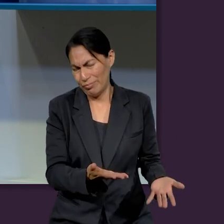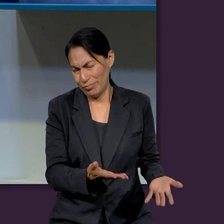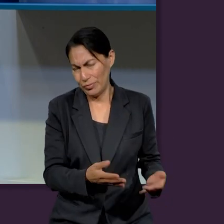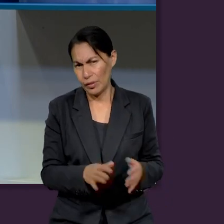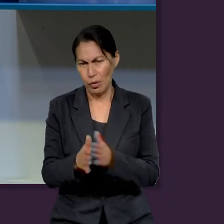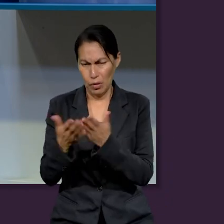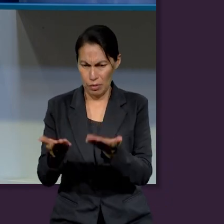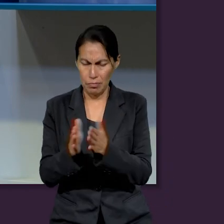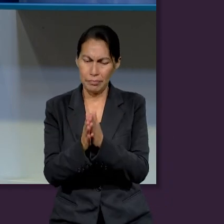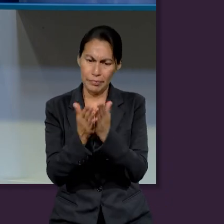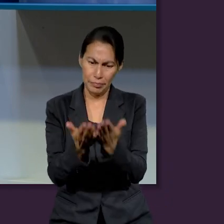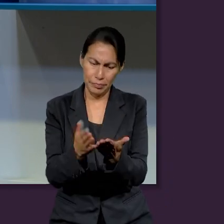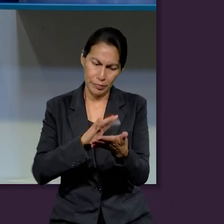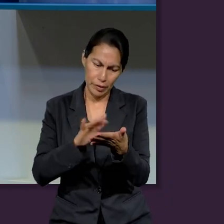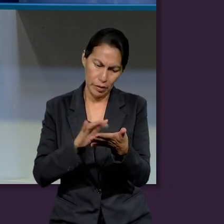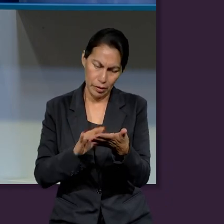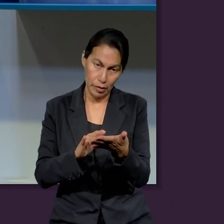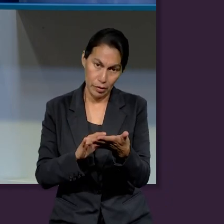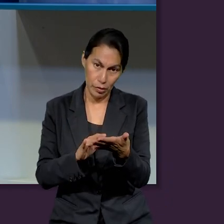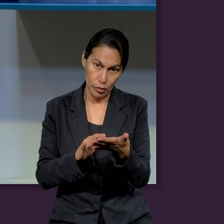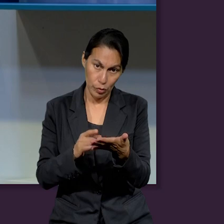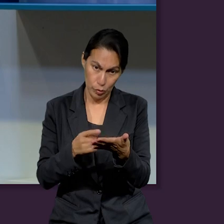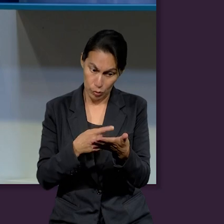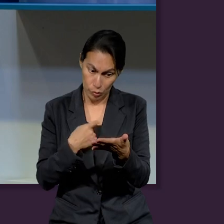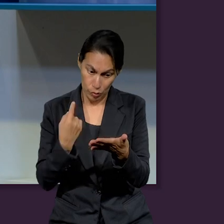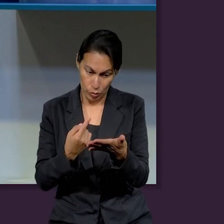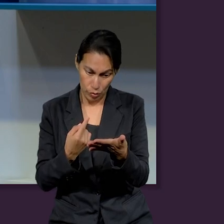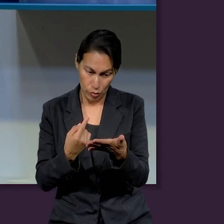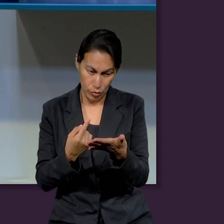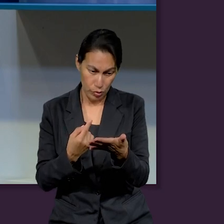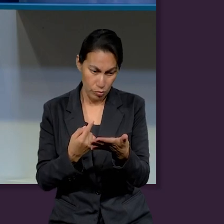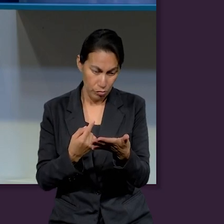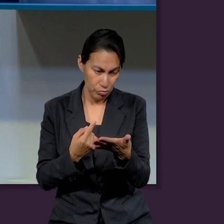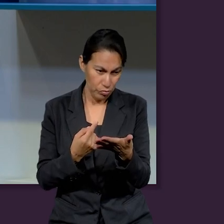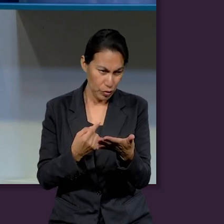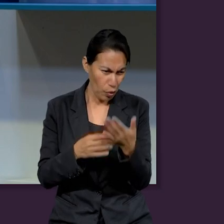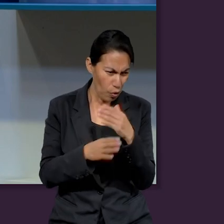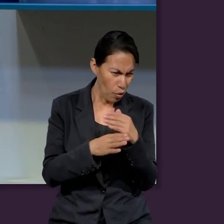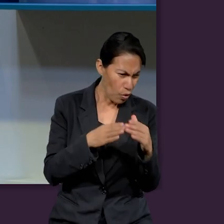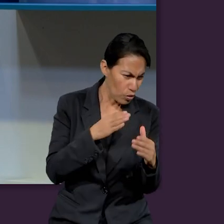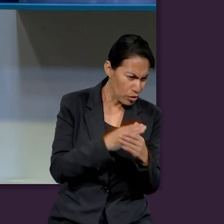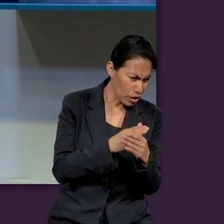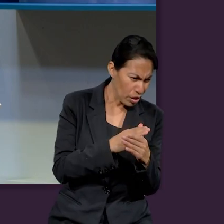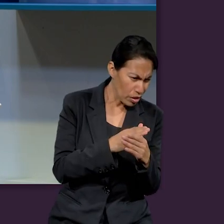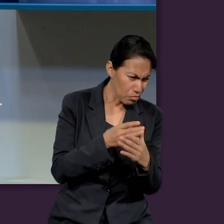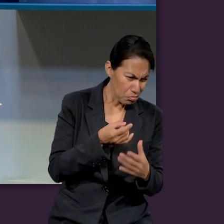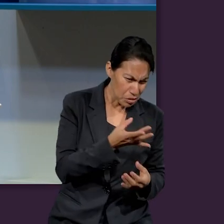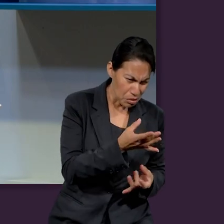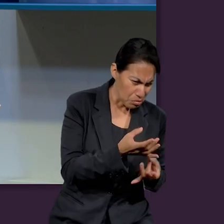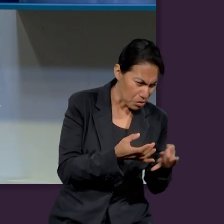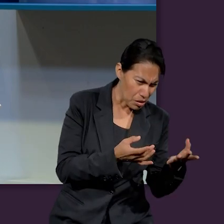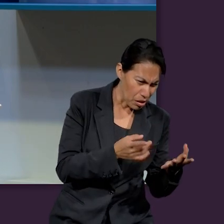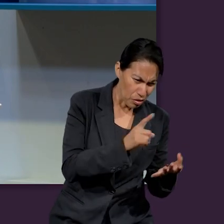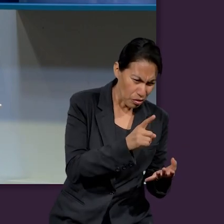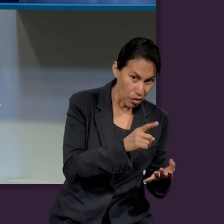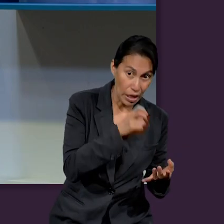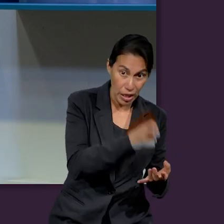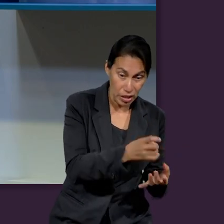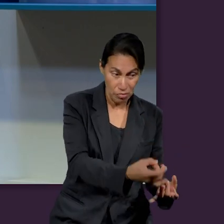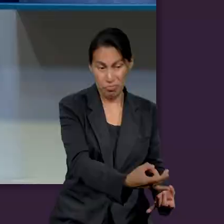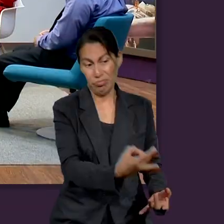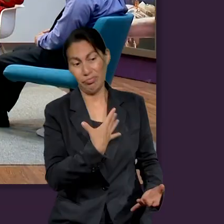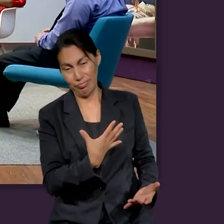perturbación. Y voy a leer solamente una línea de El Camino a Cristo, página 32. Lo que no venzamos